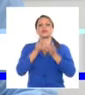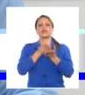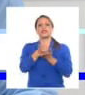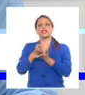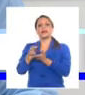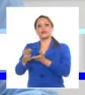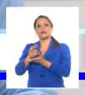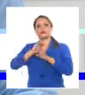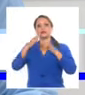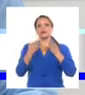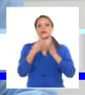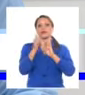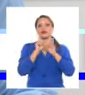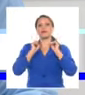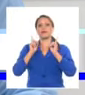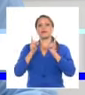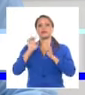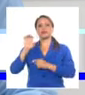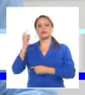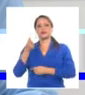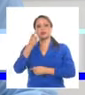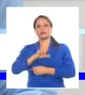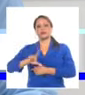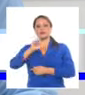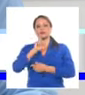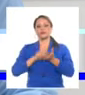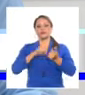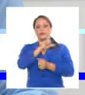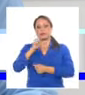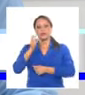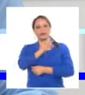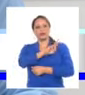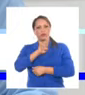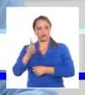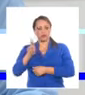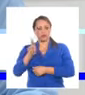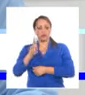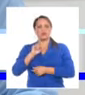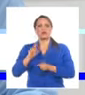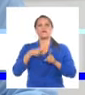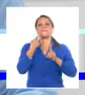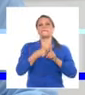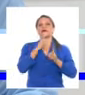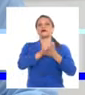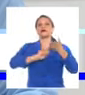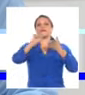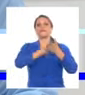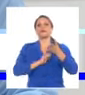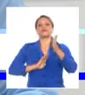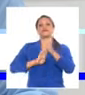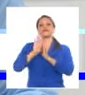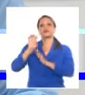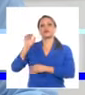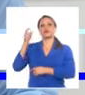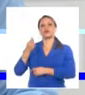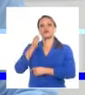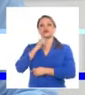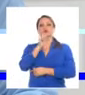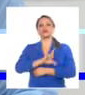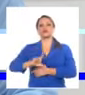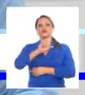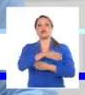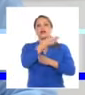de la política económica y social del partido y la revolución y el Plan Nacional de Desarrollo Económico y Social hasta 2030